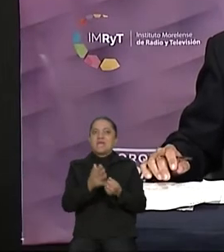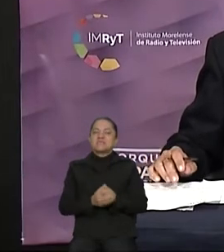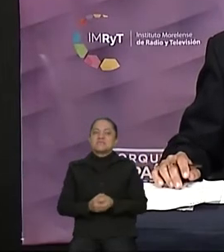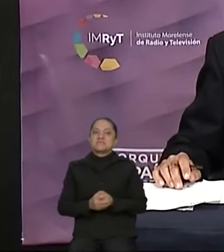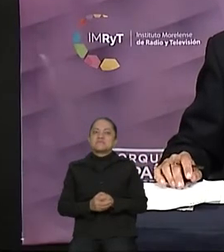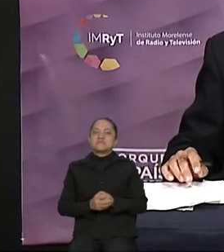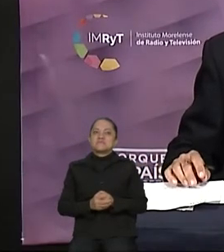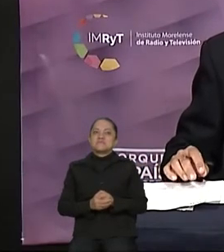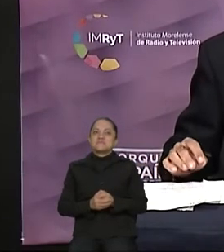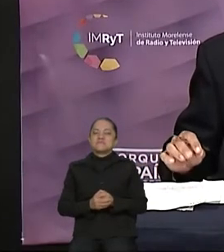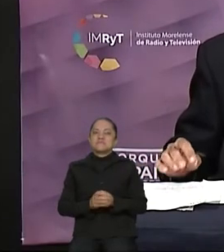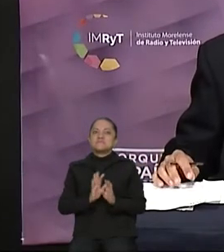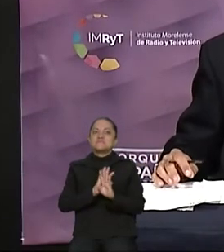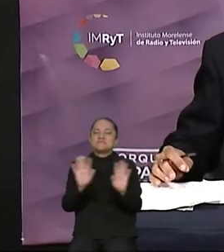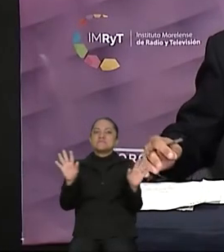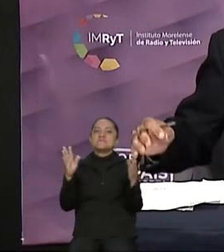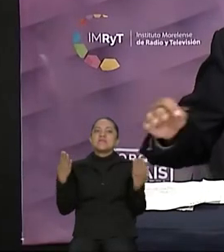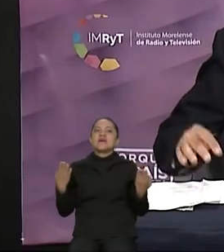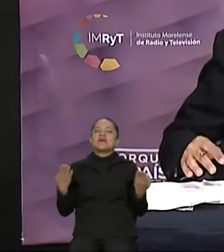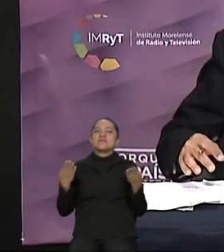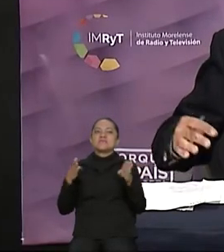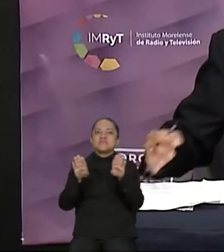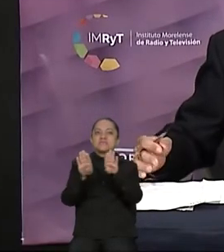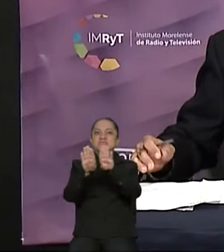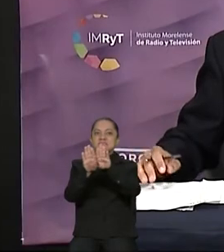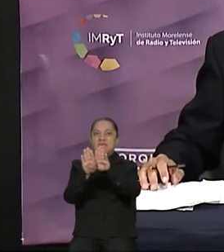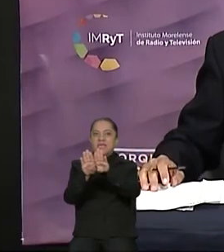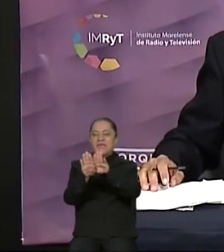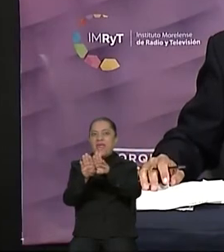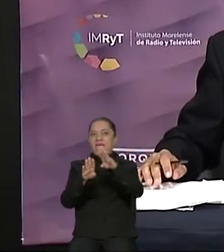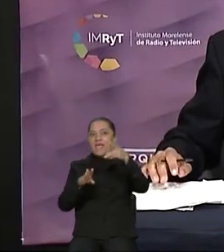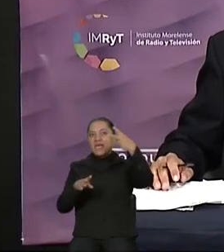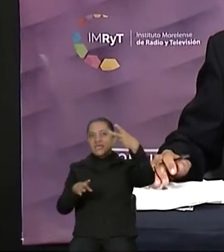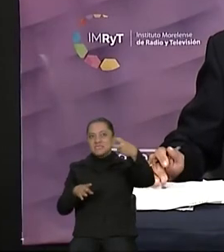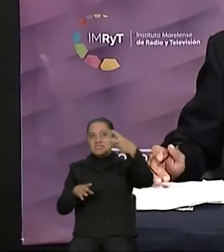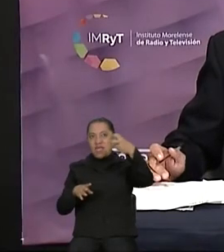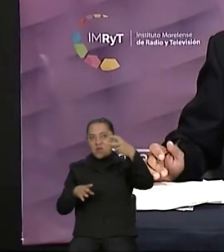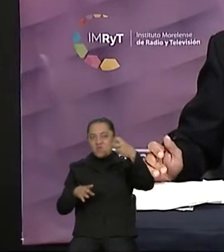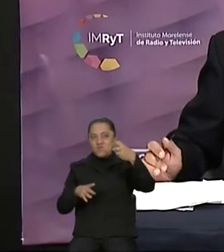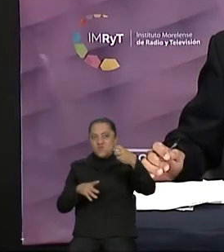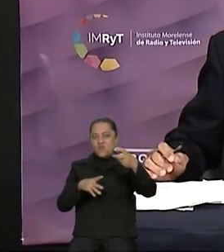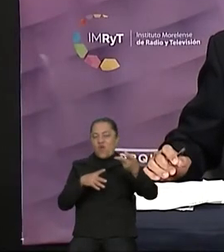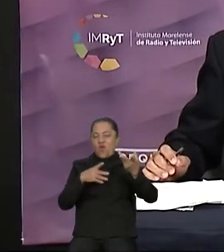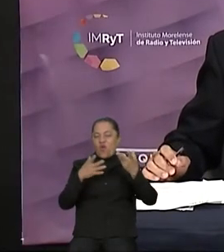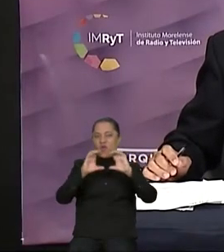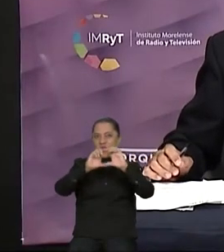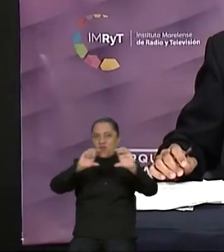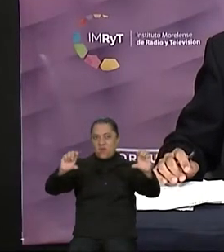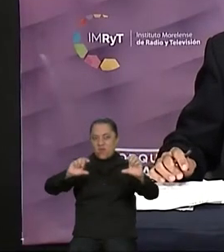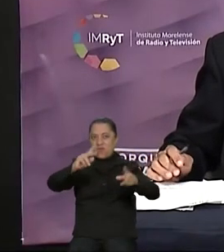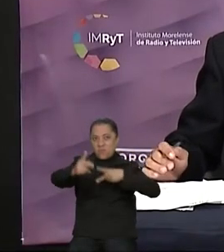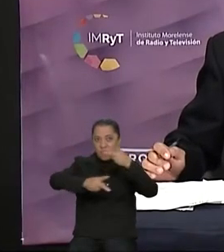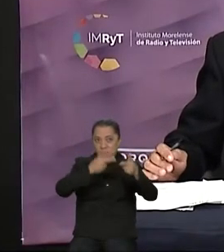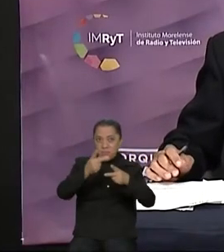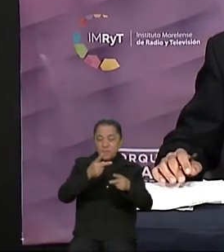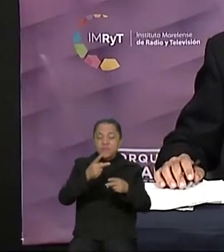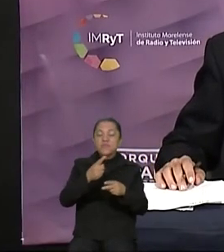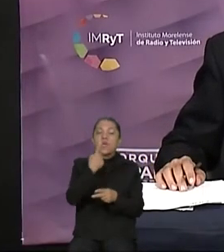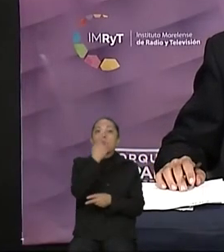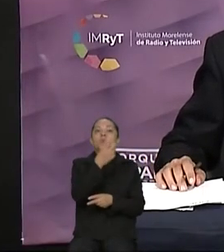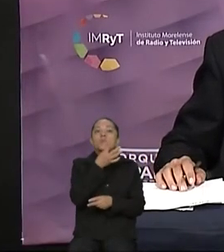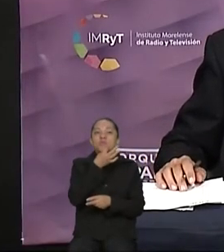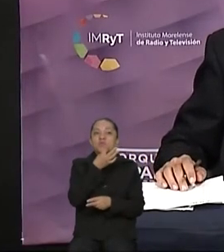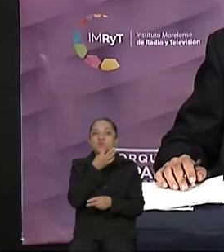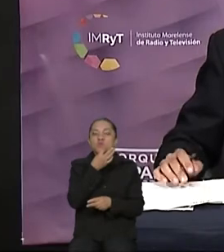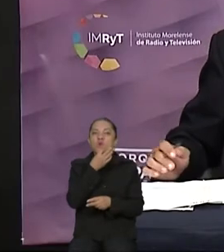a cerrar el segundo segmento del primer bloque de réplicas, dándole hasta por un minuto la palabra a la candidata al Senado por el